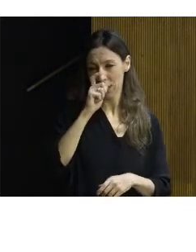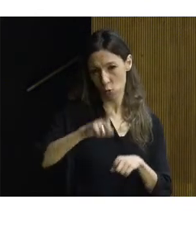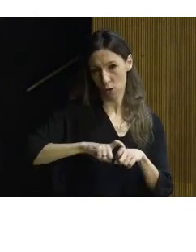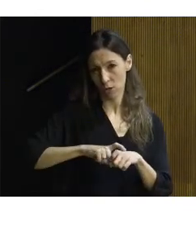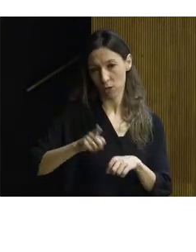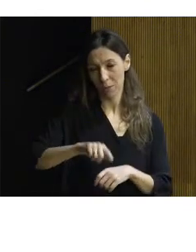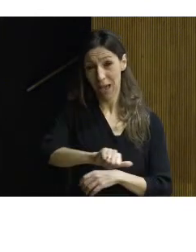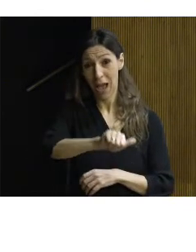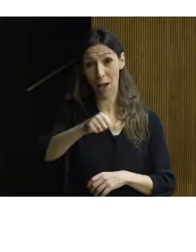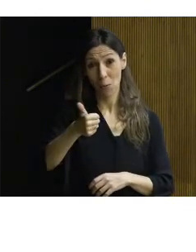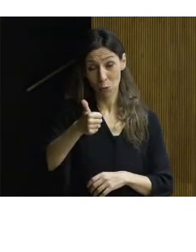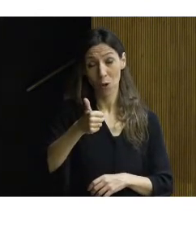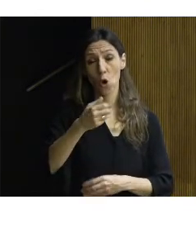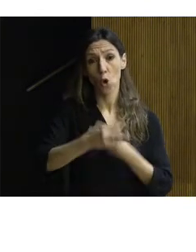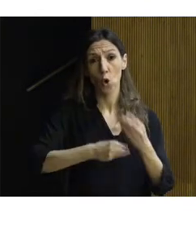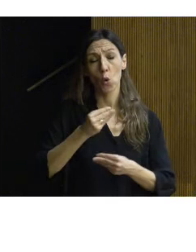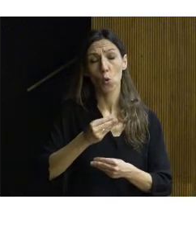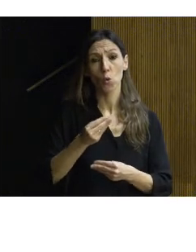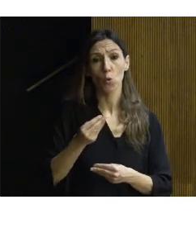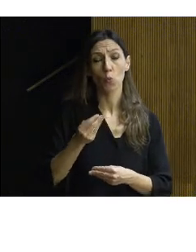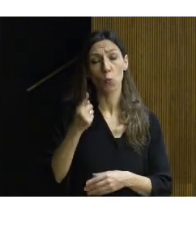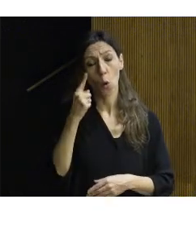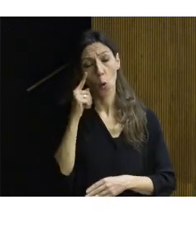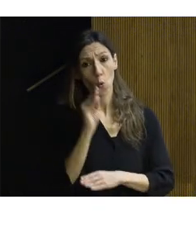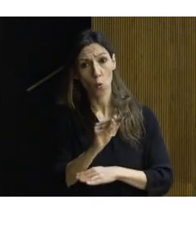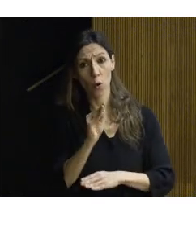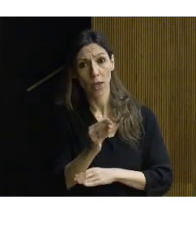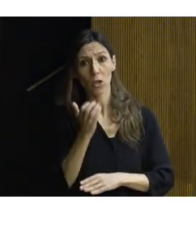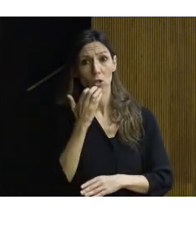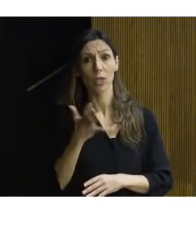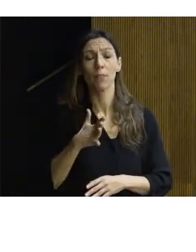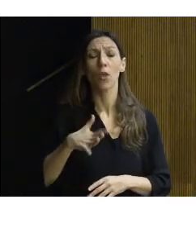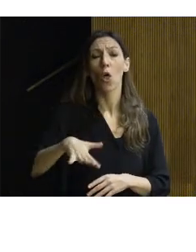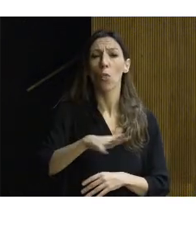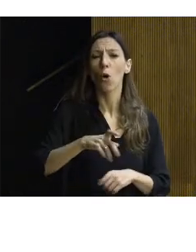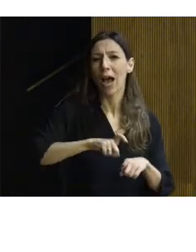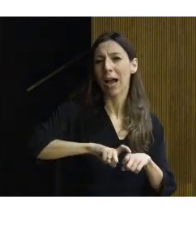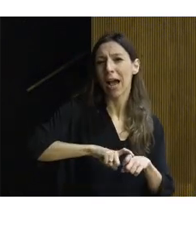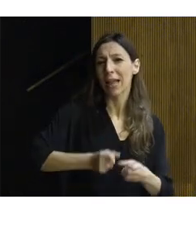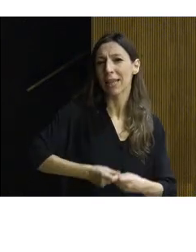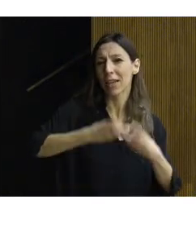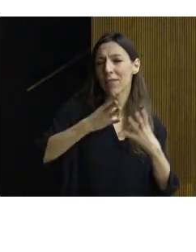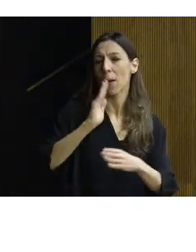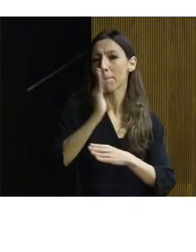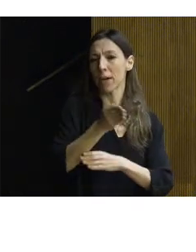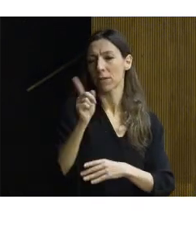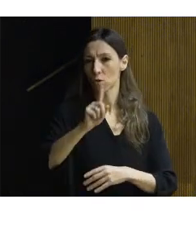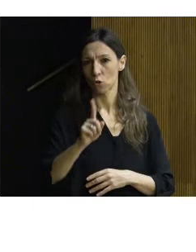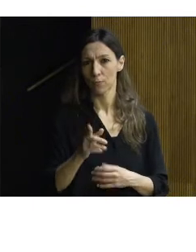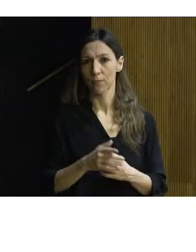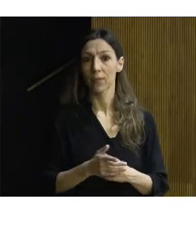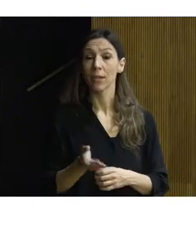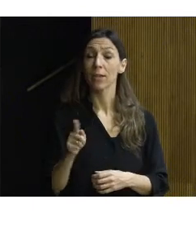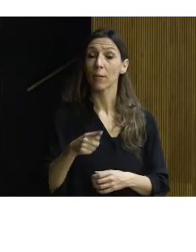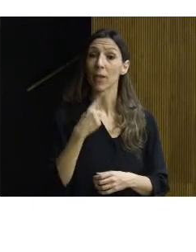Aprueba el empleo prudente de todos los recursos de la técnica moderna, siempre que no alteren el aspecto ni el carácter del edificio en el que se interviene y nos dice